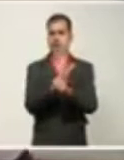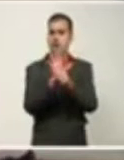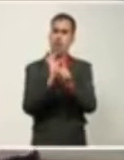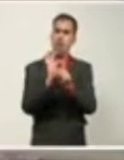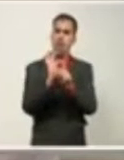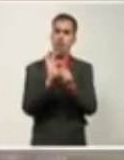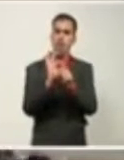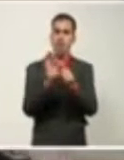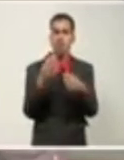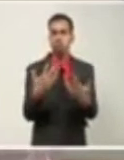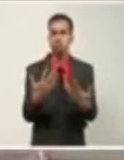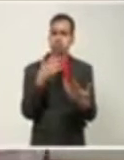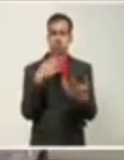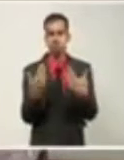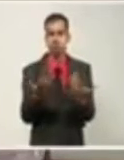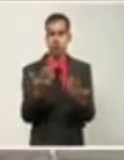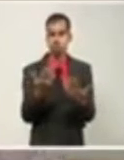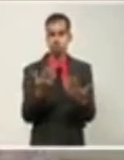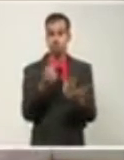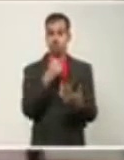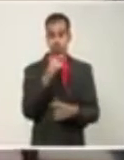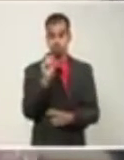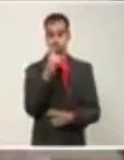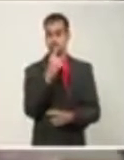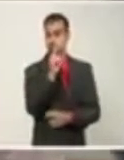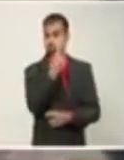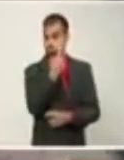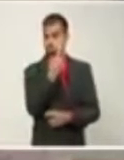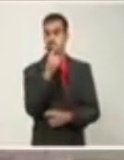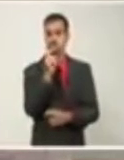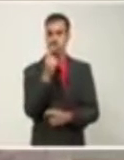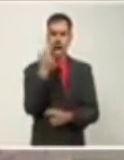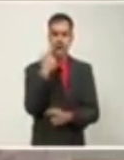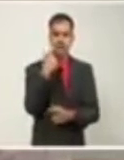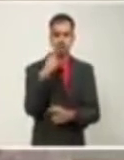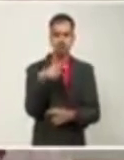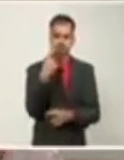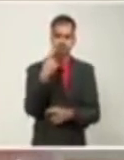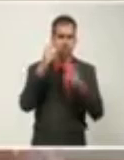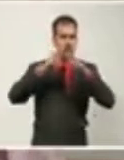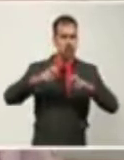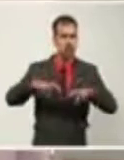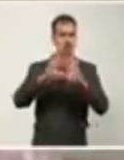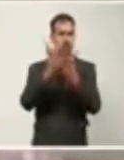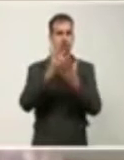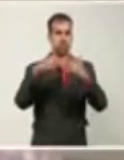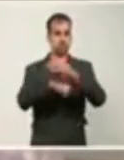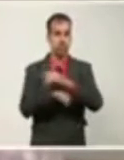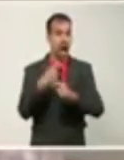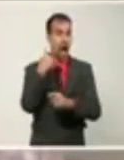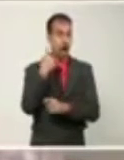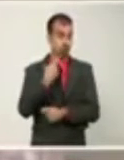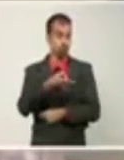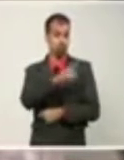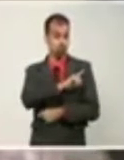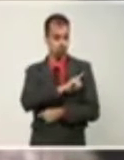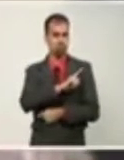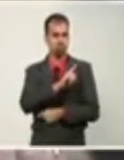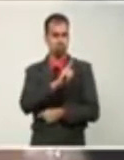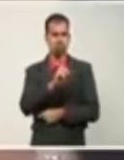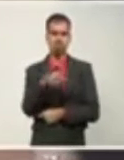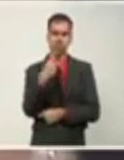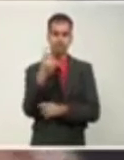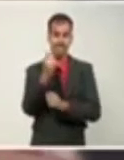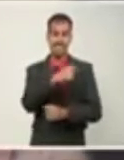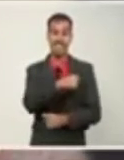previa a hacer el PCR, hay que abrir el virus, hay que sacar el ARN y hay que concentrarlo. Durante el año pasado se estuvo comprando fundamentalmente a China